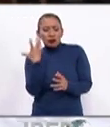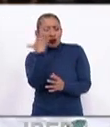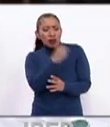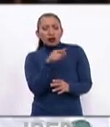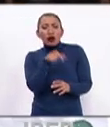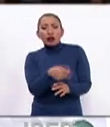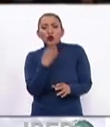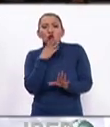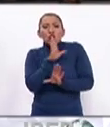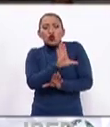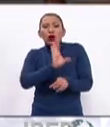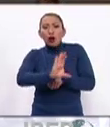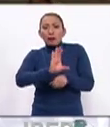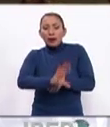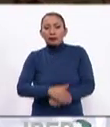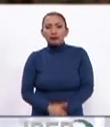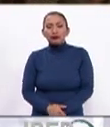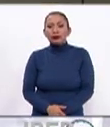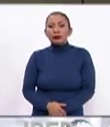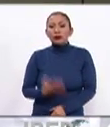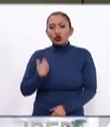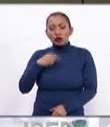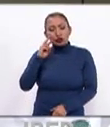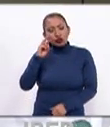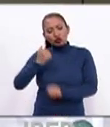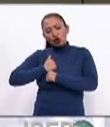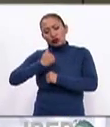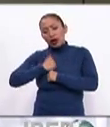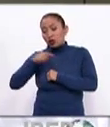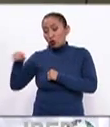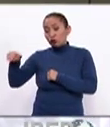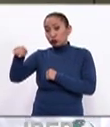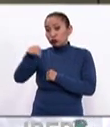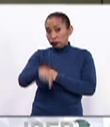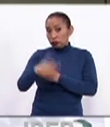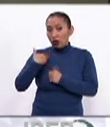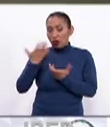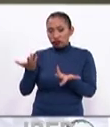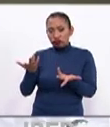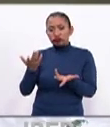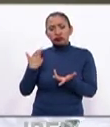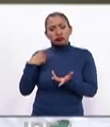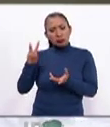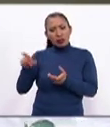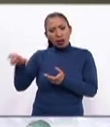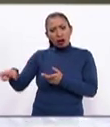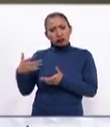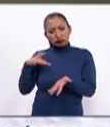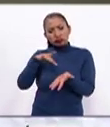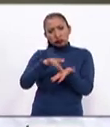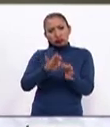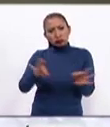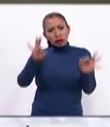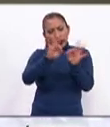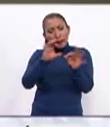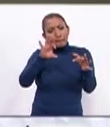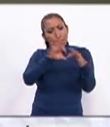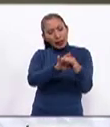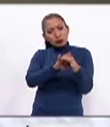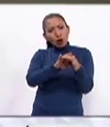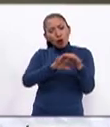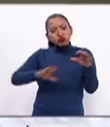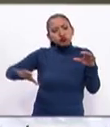donde es el patrimonio de Colombia. Nos hemos dado cuenta que el soldado, el oficial, el suboficial y el ejército como tal, hace parte de este